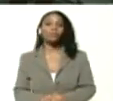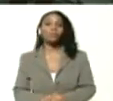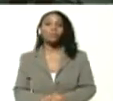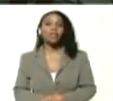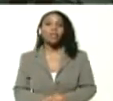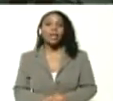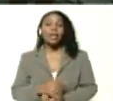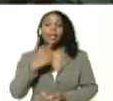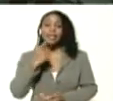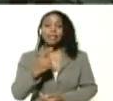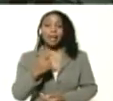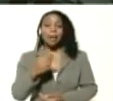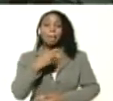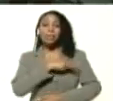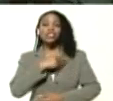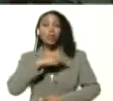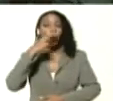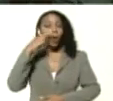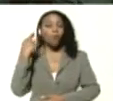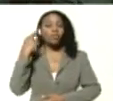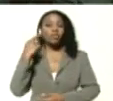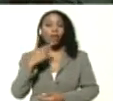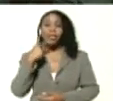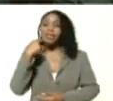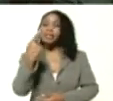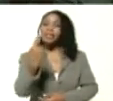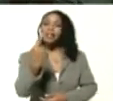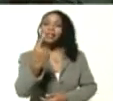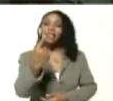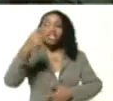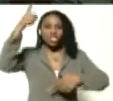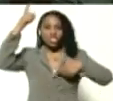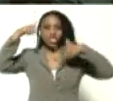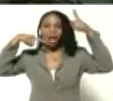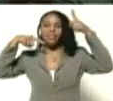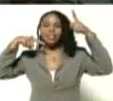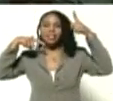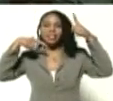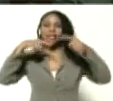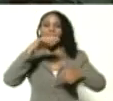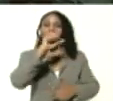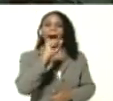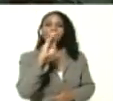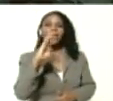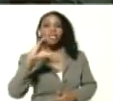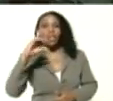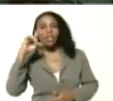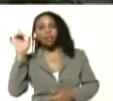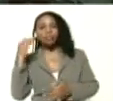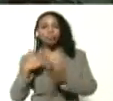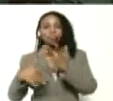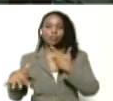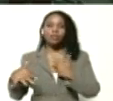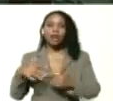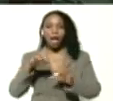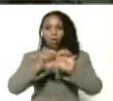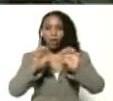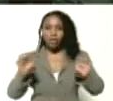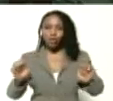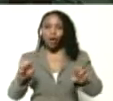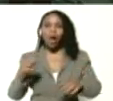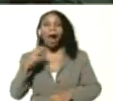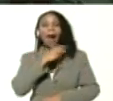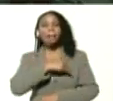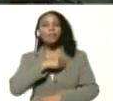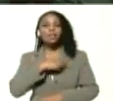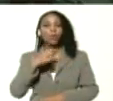decir misión Robinson es decir Chávez alfabetización educación a la misión